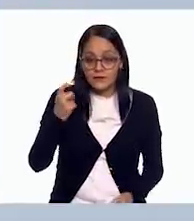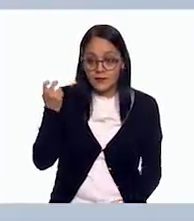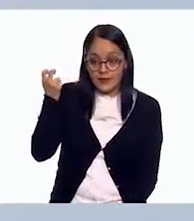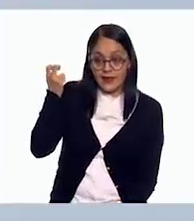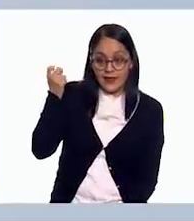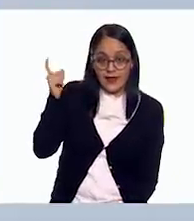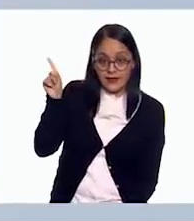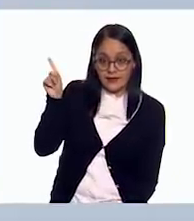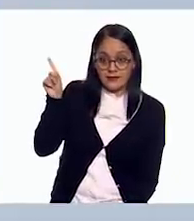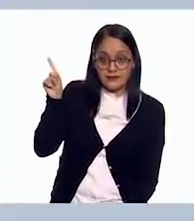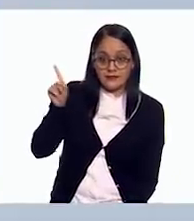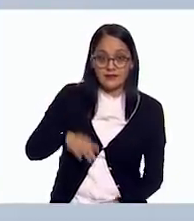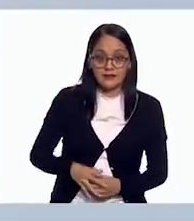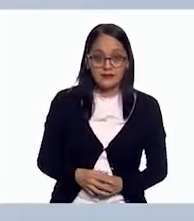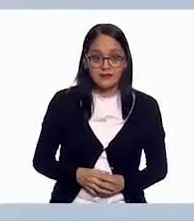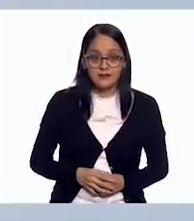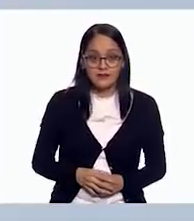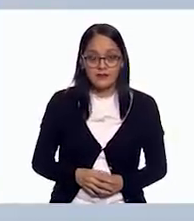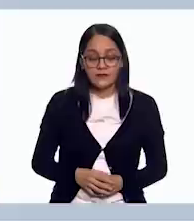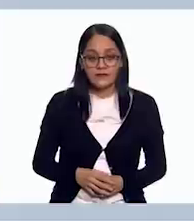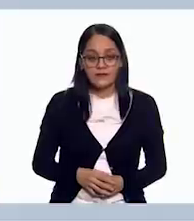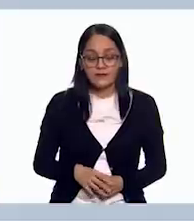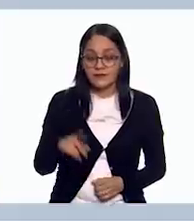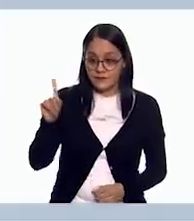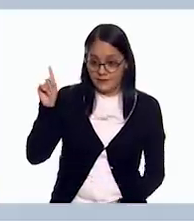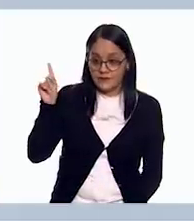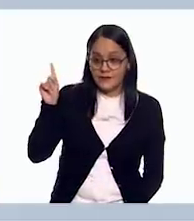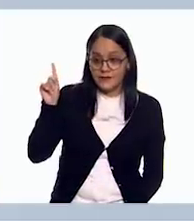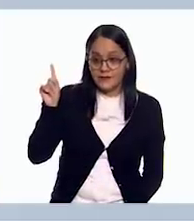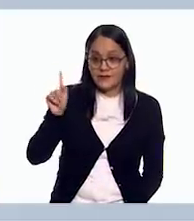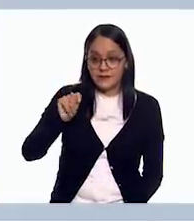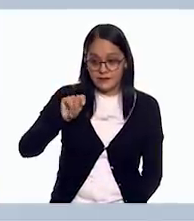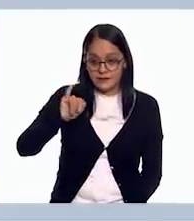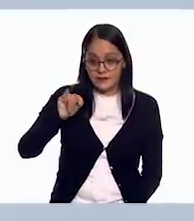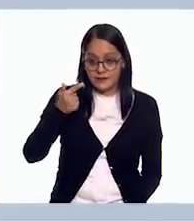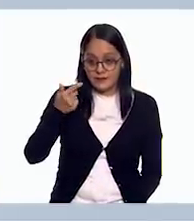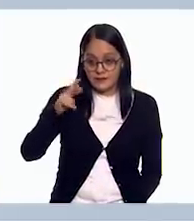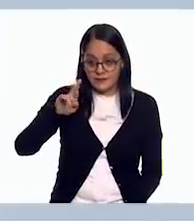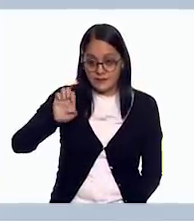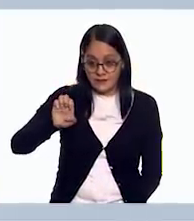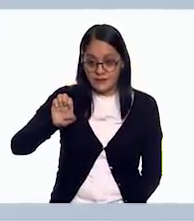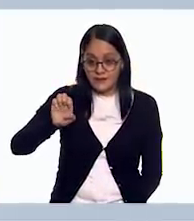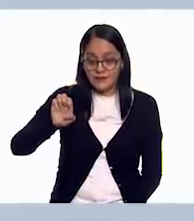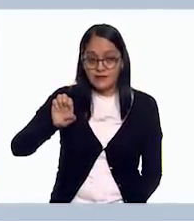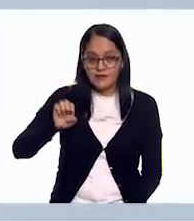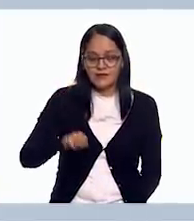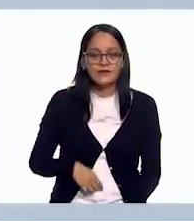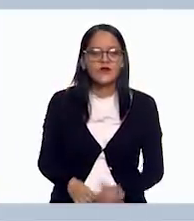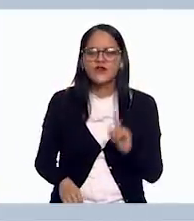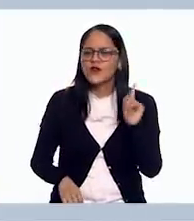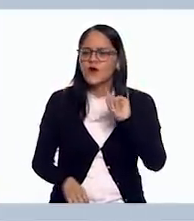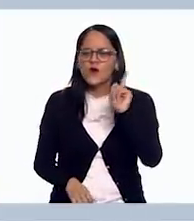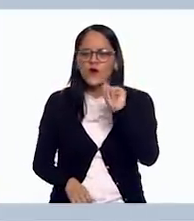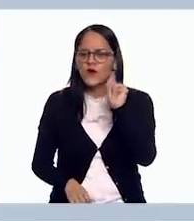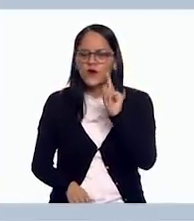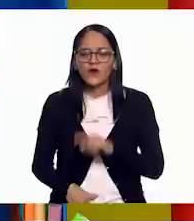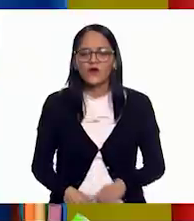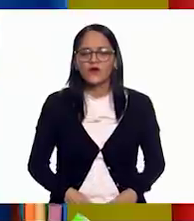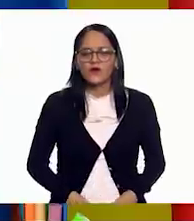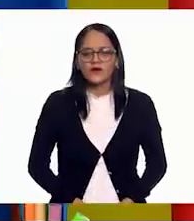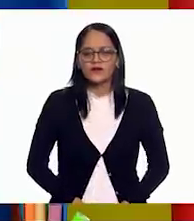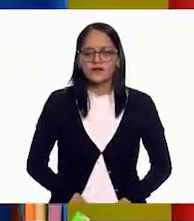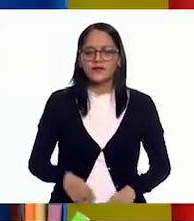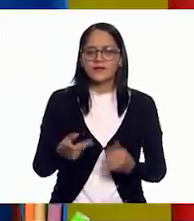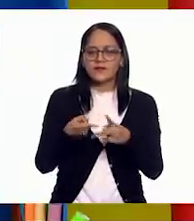palabra que estoy señalando es tigre. A ver, empieza con la T.